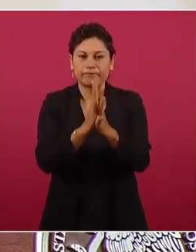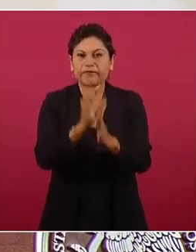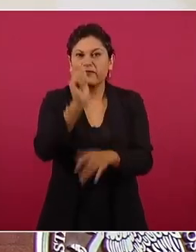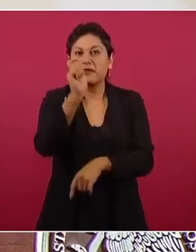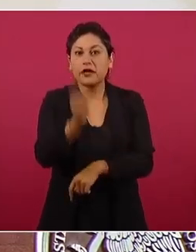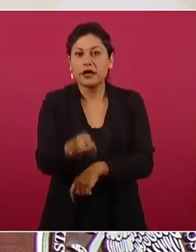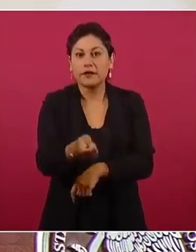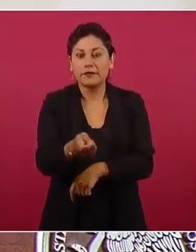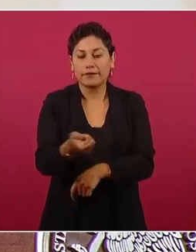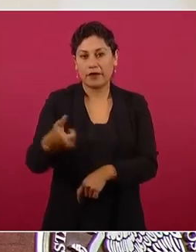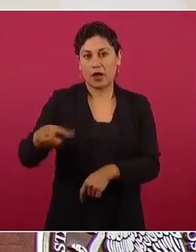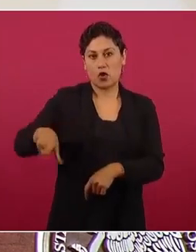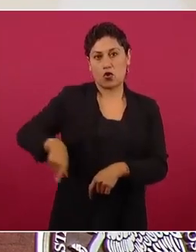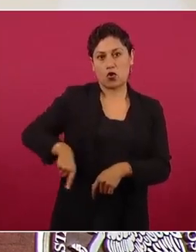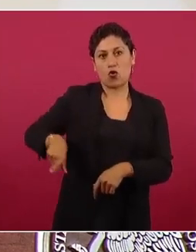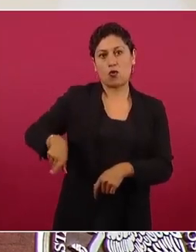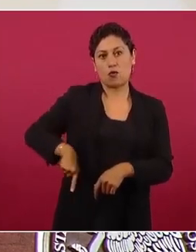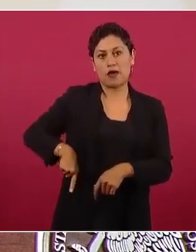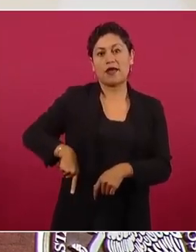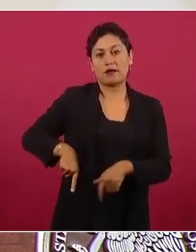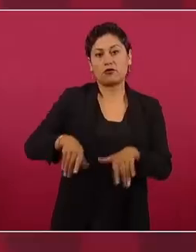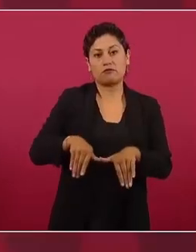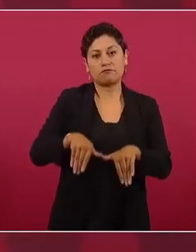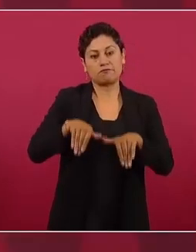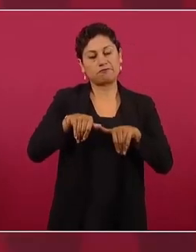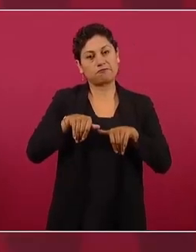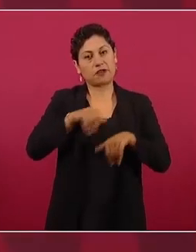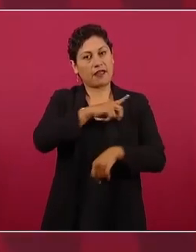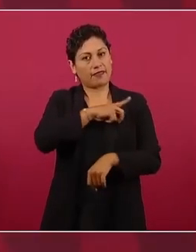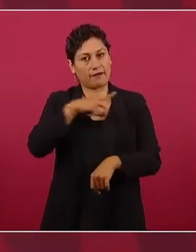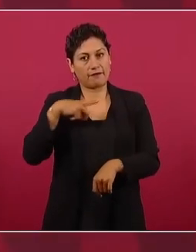gobierno no participe en las elecciones.